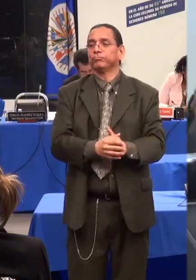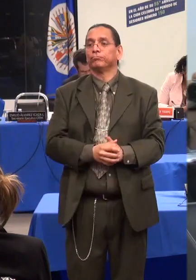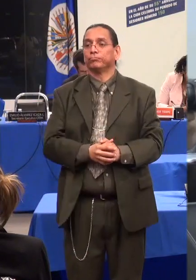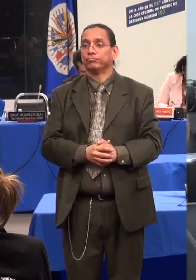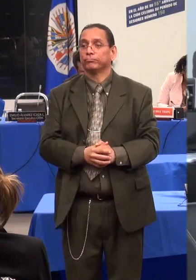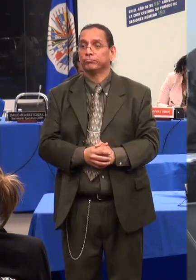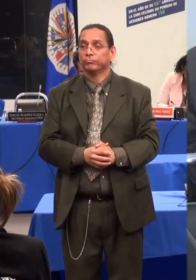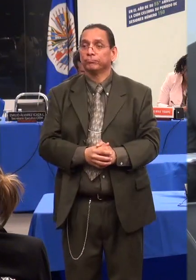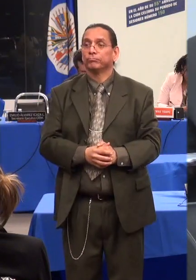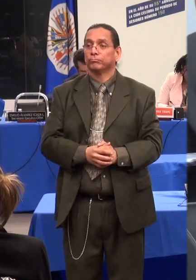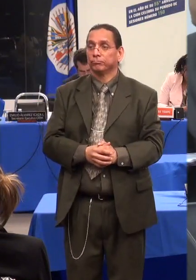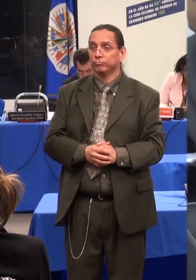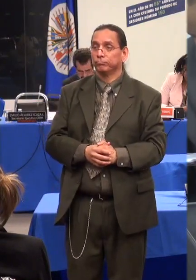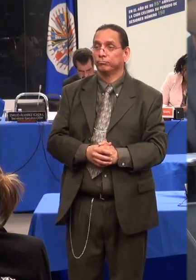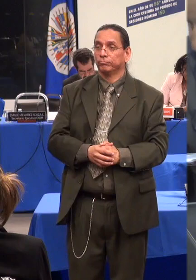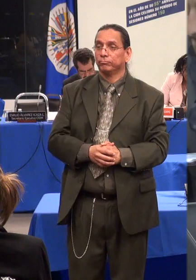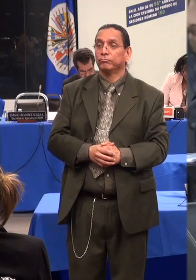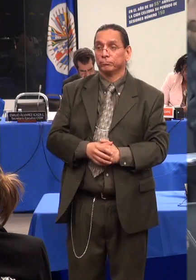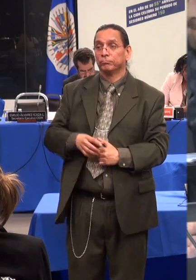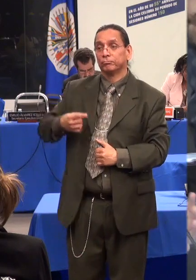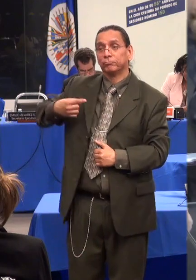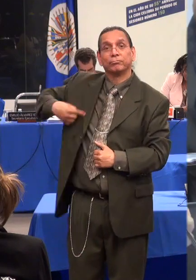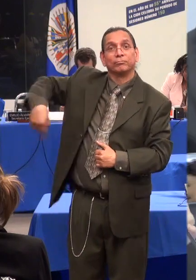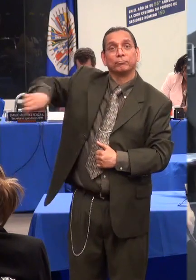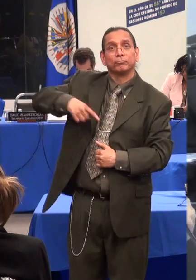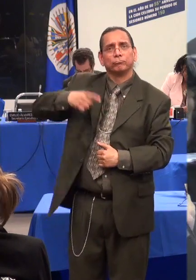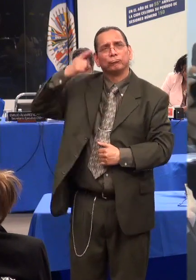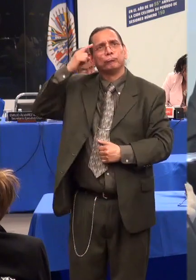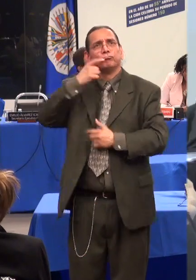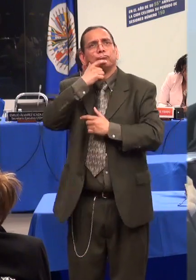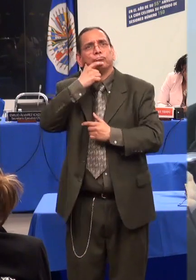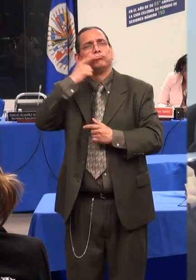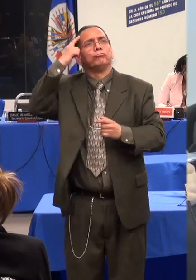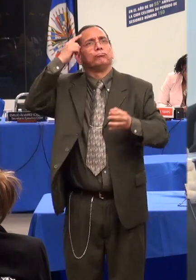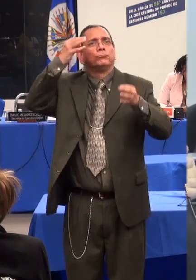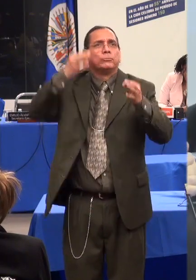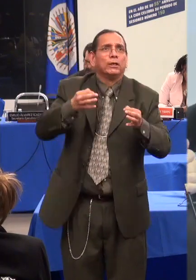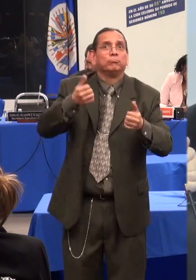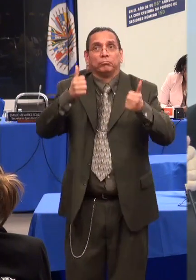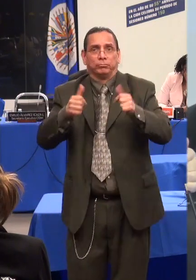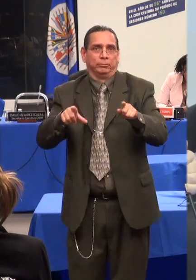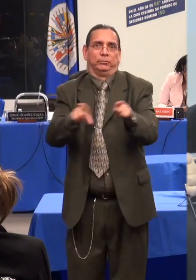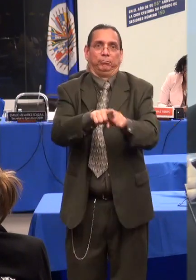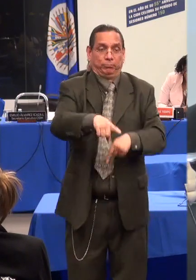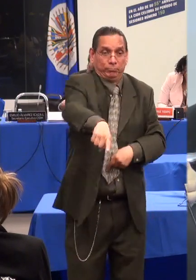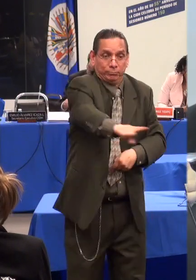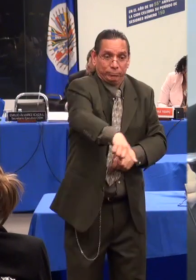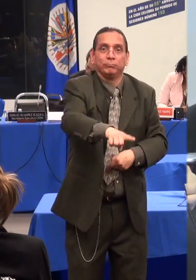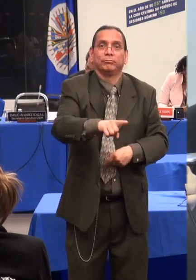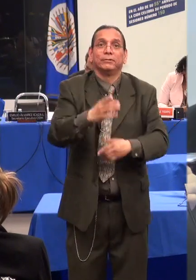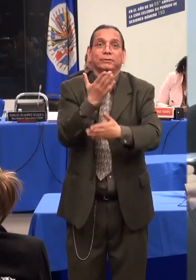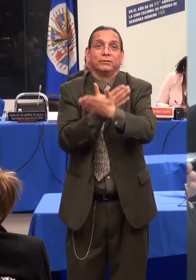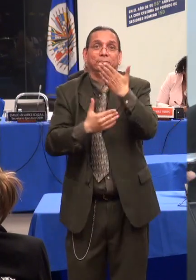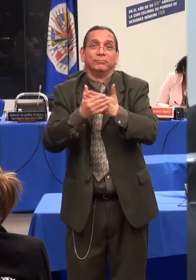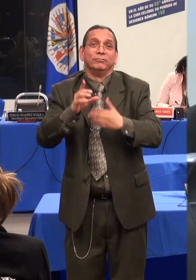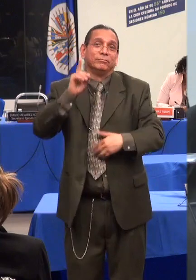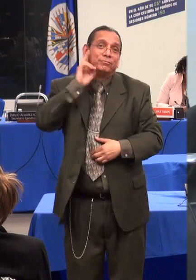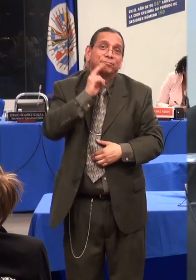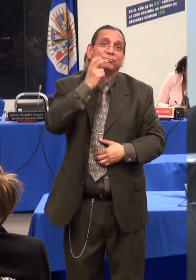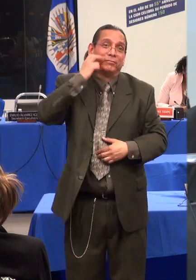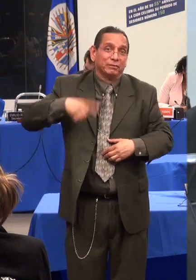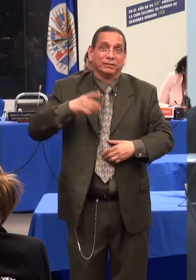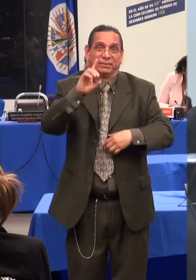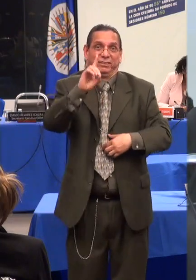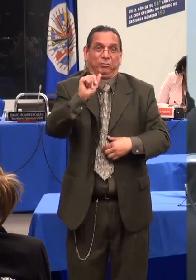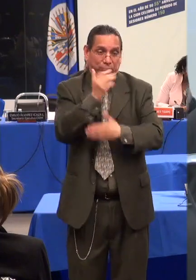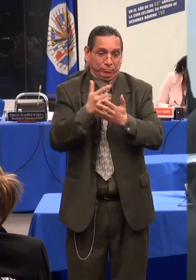CIADIS a la luz de la observación general expedida por el Comité que se encarga de vigilar la CIADIS el 4 de mayo de 2011, con el